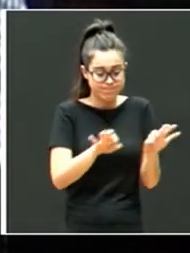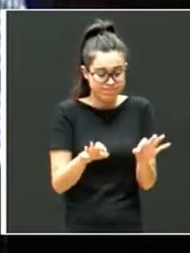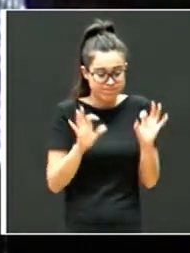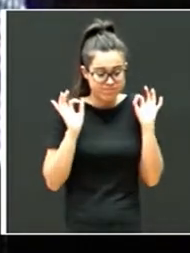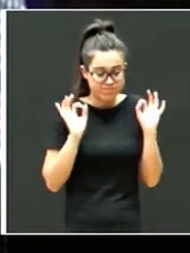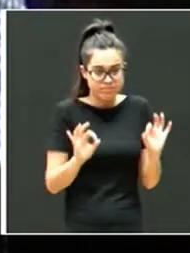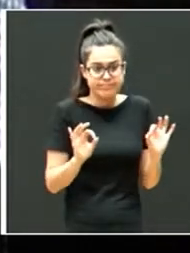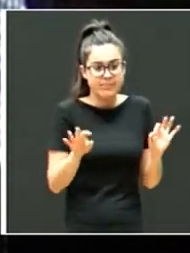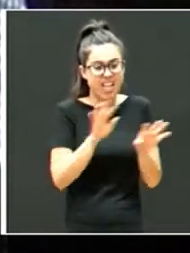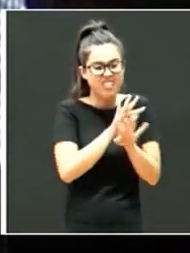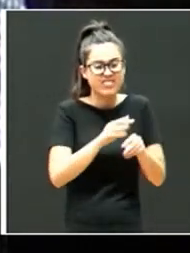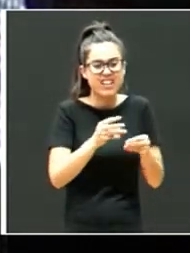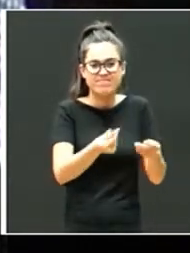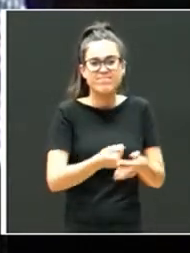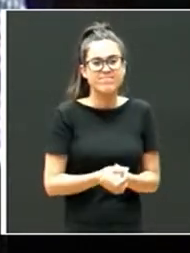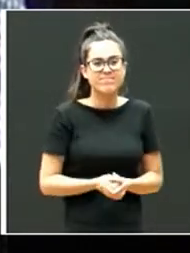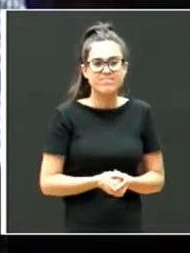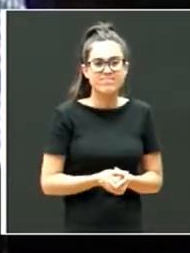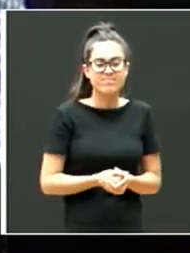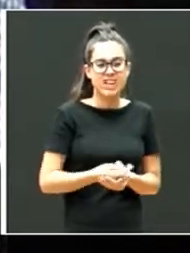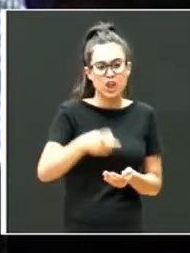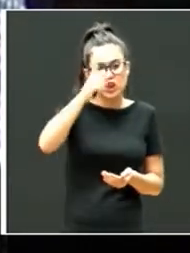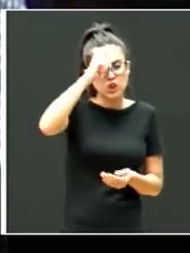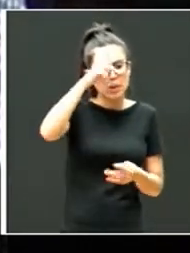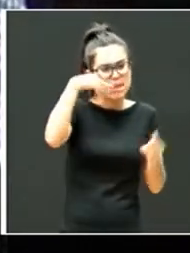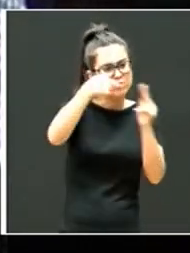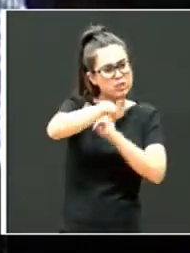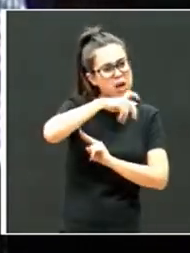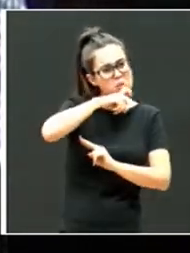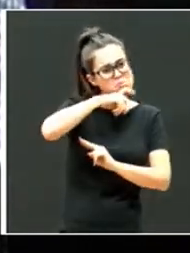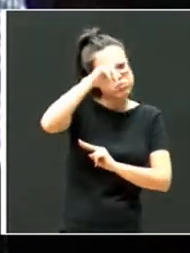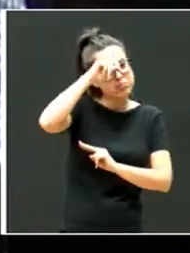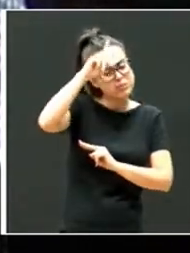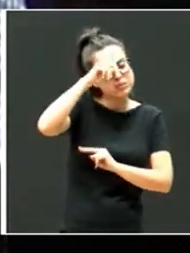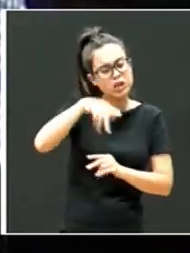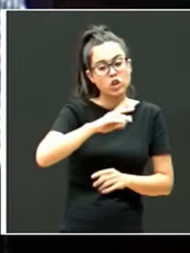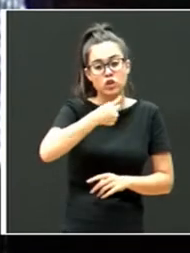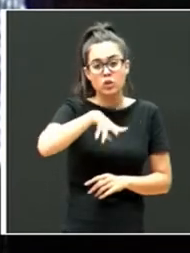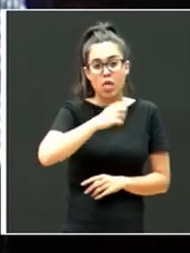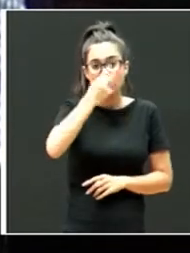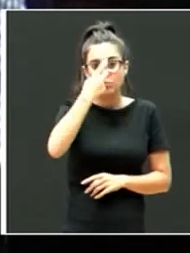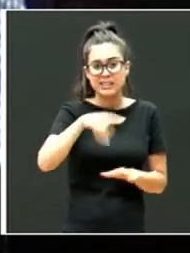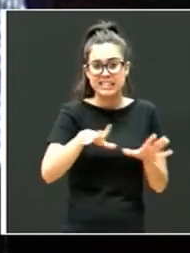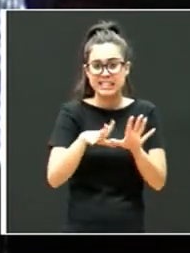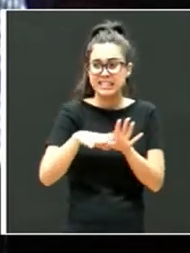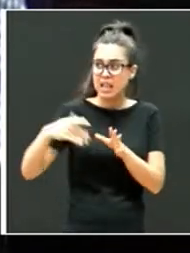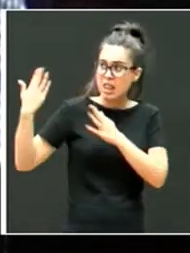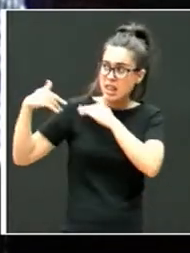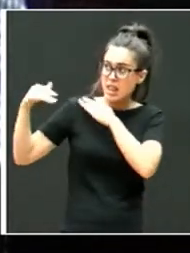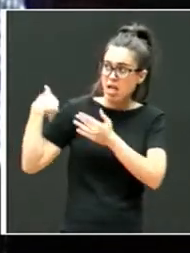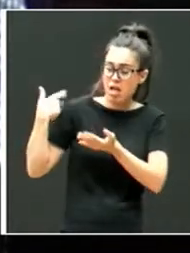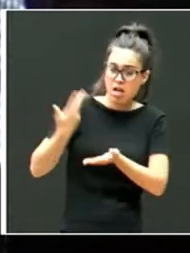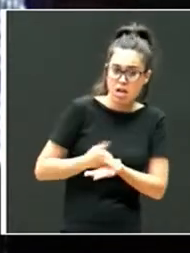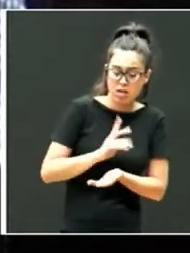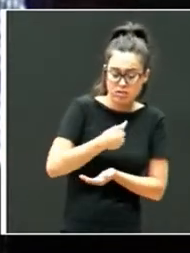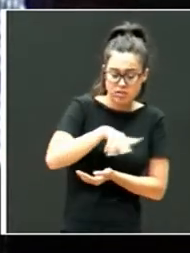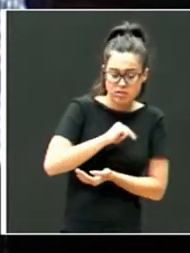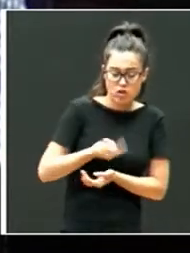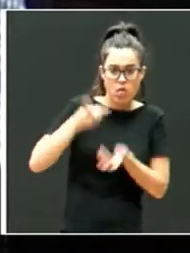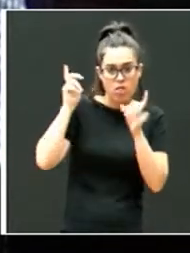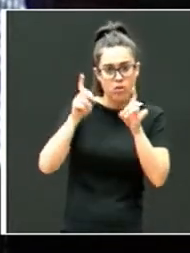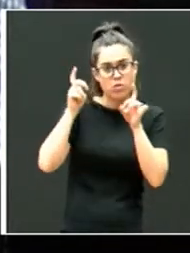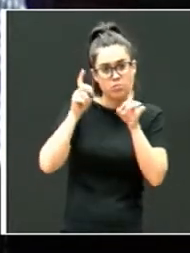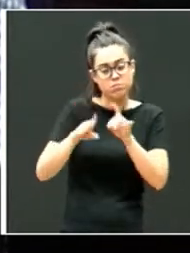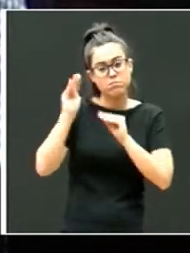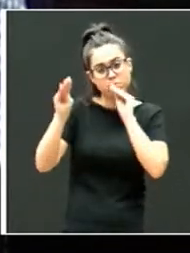no da con la manera de hacerlo. Nosotros, desde el año 2010, pedimos a Invocación Educativa,